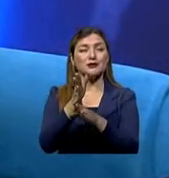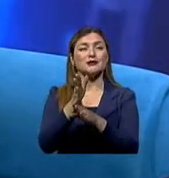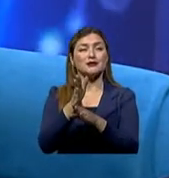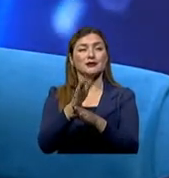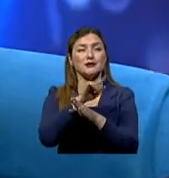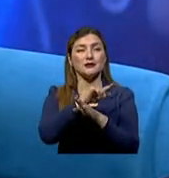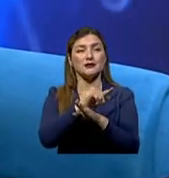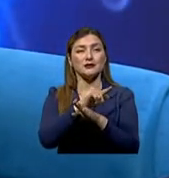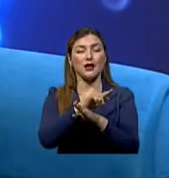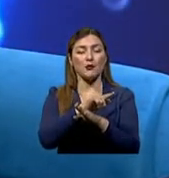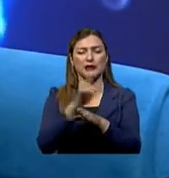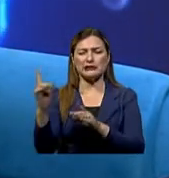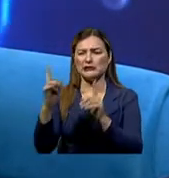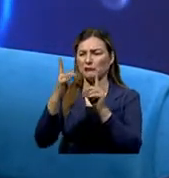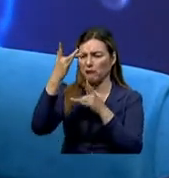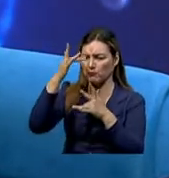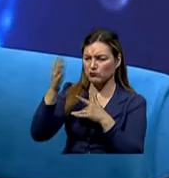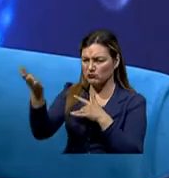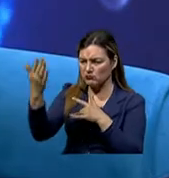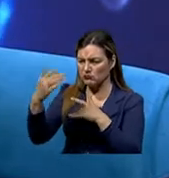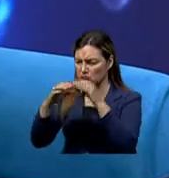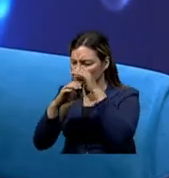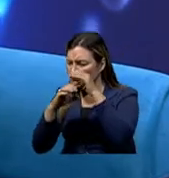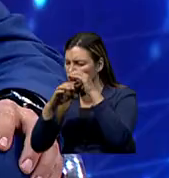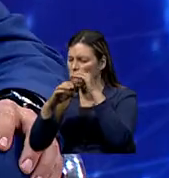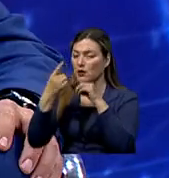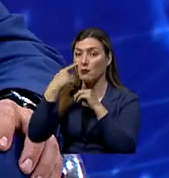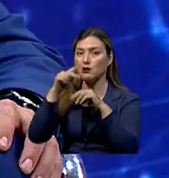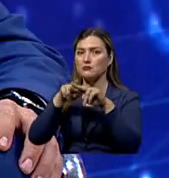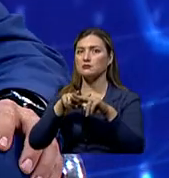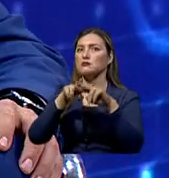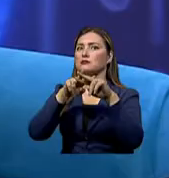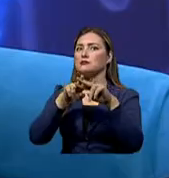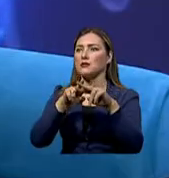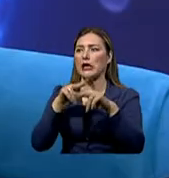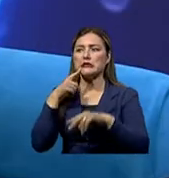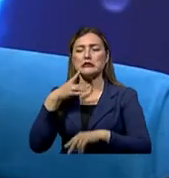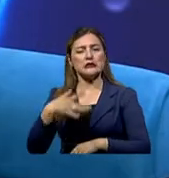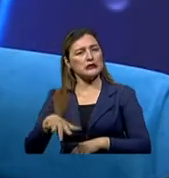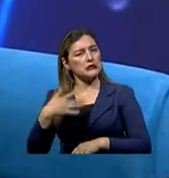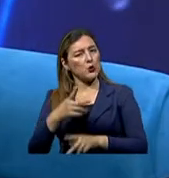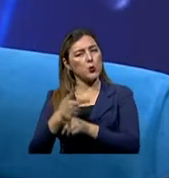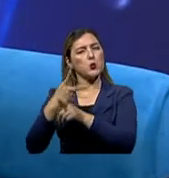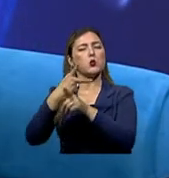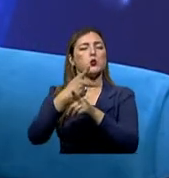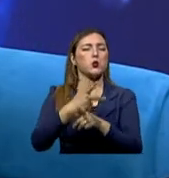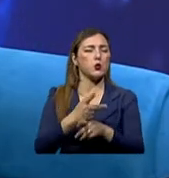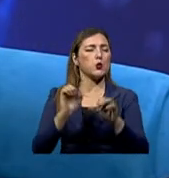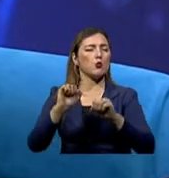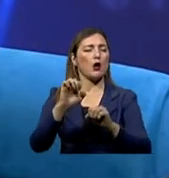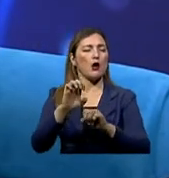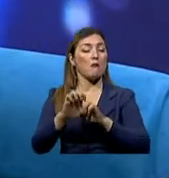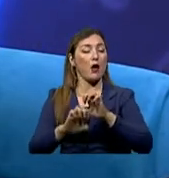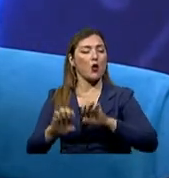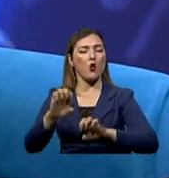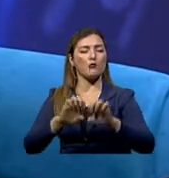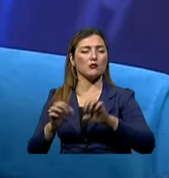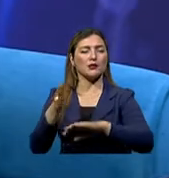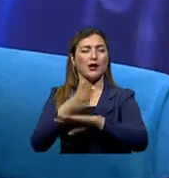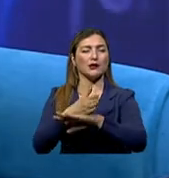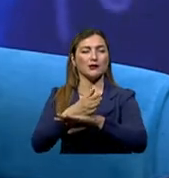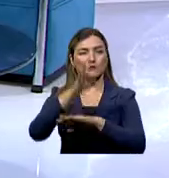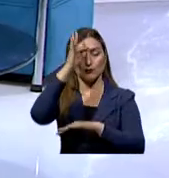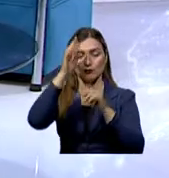tener esa capacidad de ver algo diferente en la piel del paciente y que nos pueda esto llevar hacia un paso a lo que son